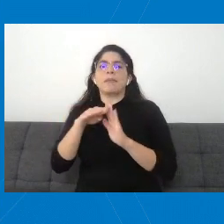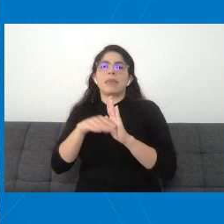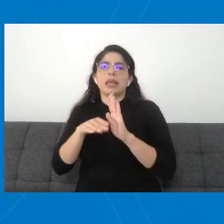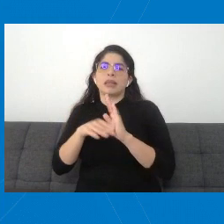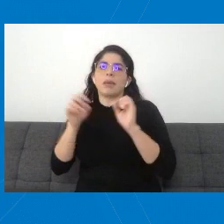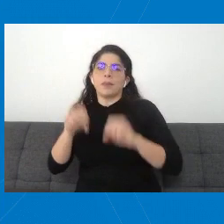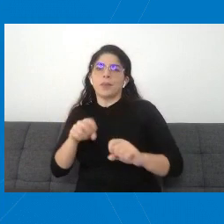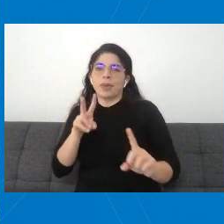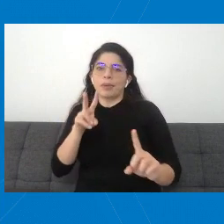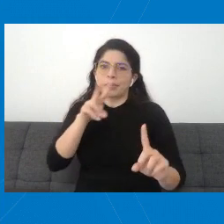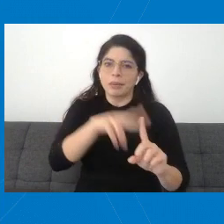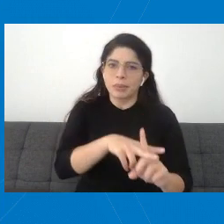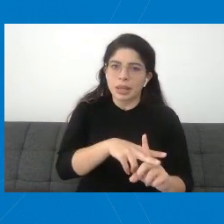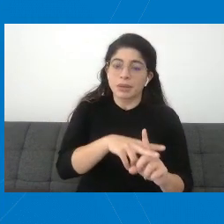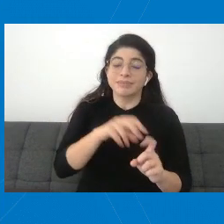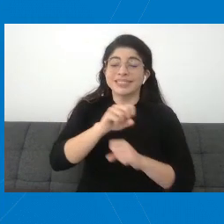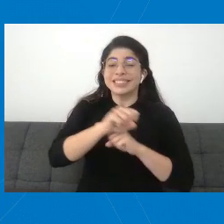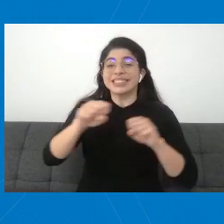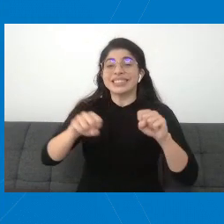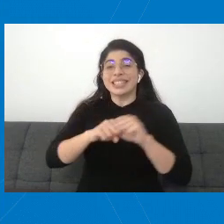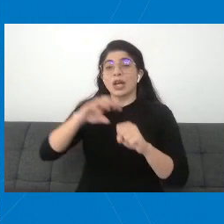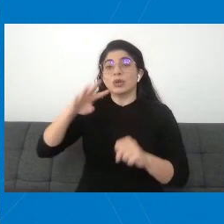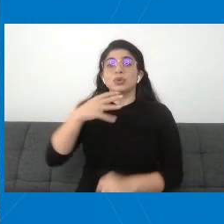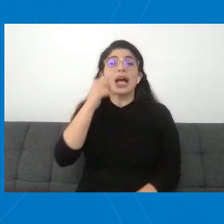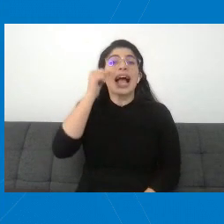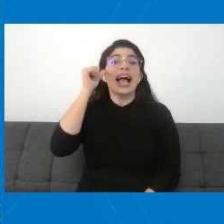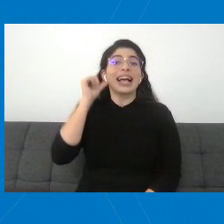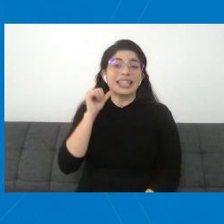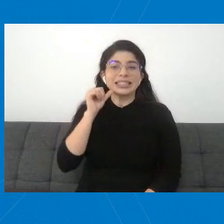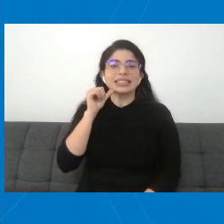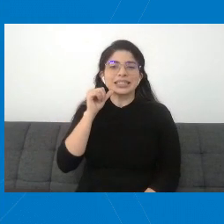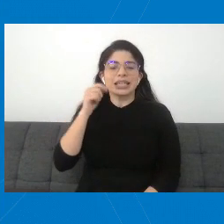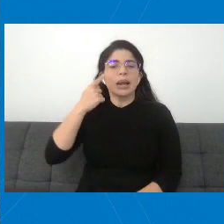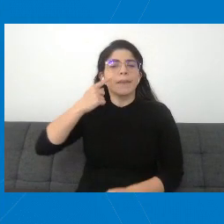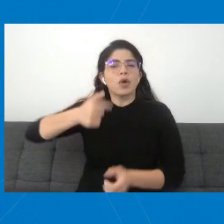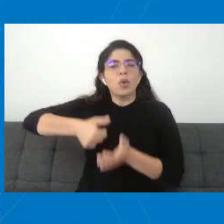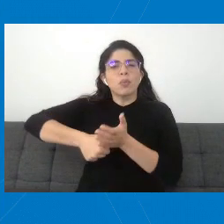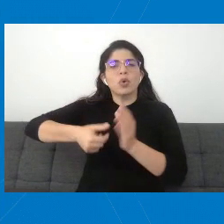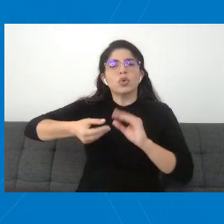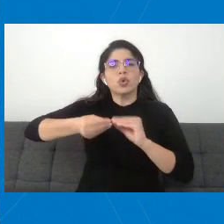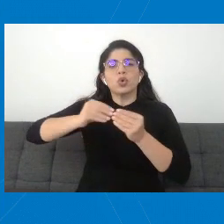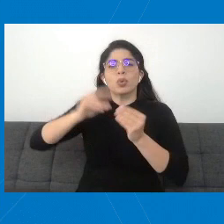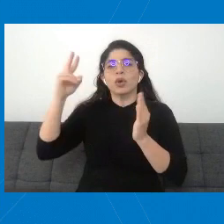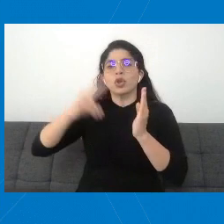Precisamente la sala constitucional, el día de ayer, a través del voto 2022